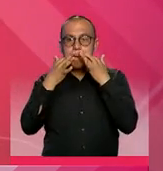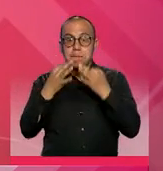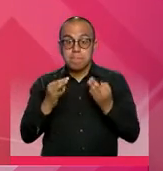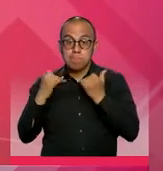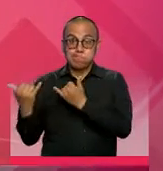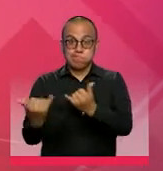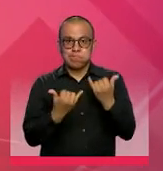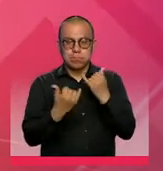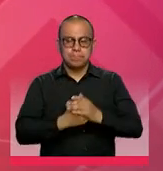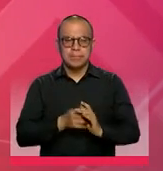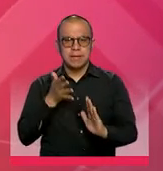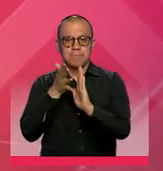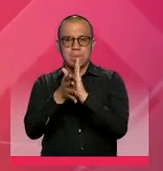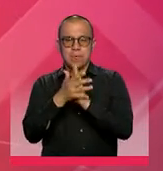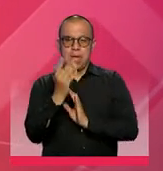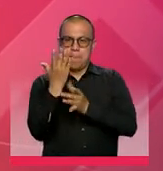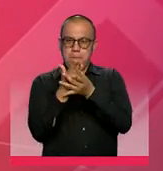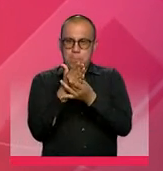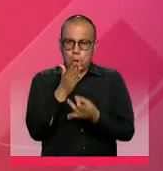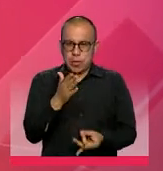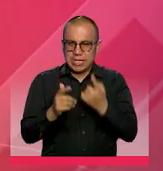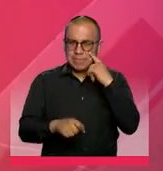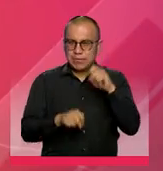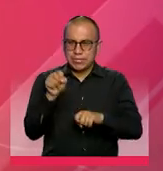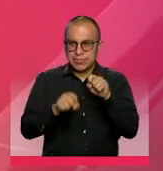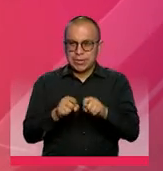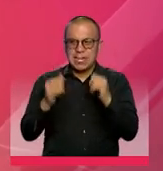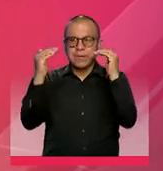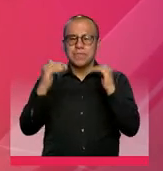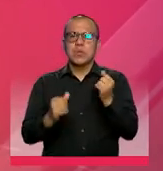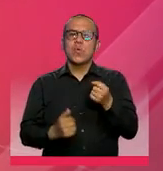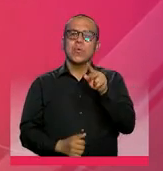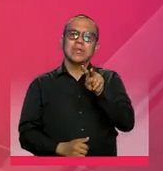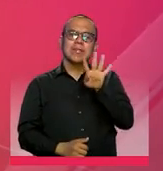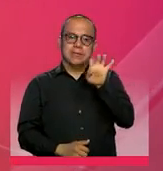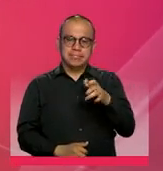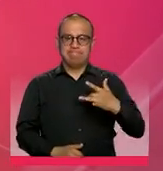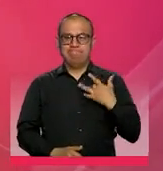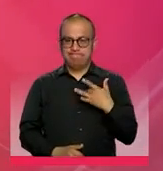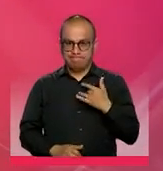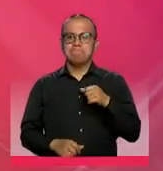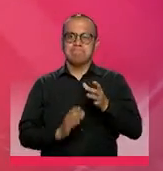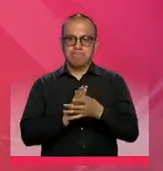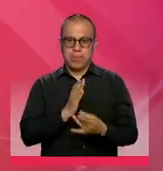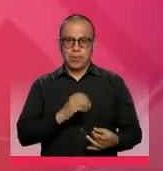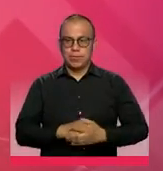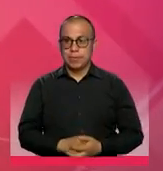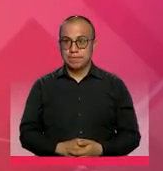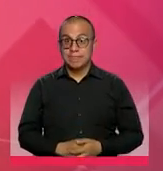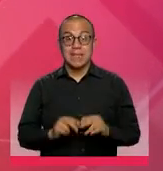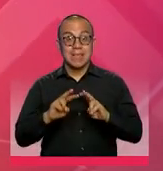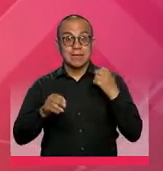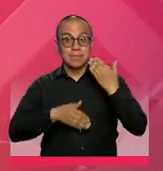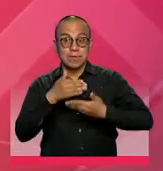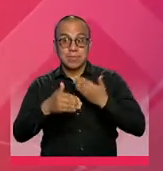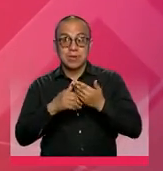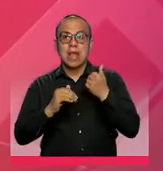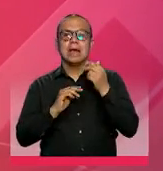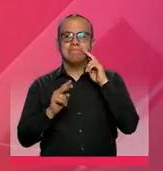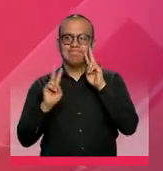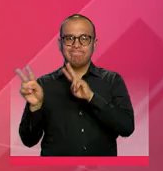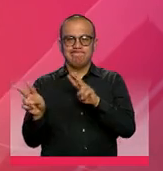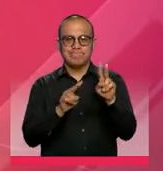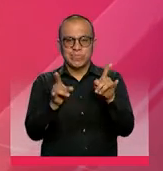vida. En cuanto a los resultados de pobreza subjetiva, el 29% de las personas se consideró pobre. En el nivel socioeconómico, bajo la